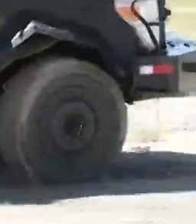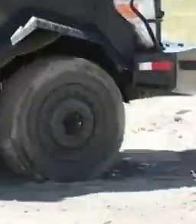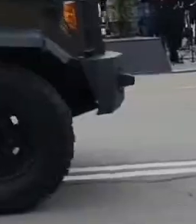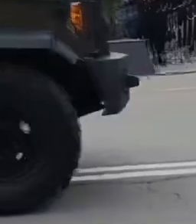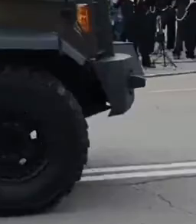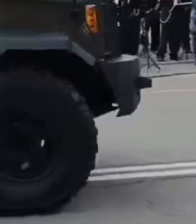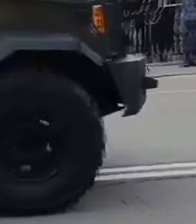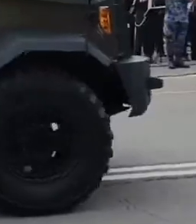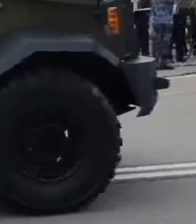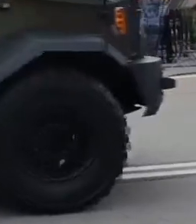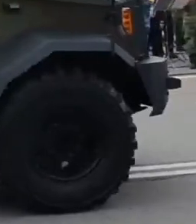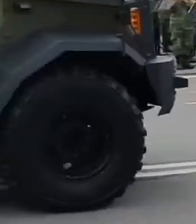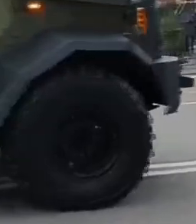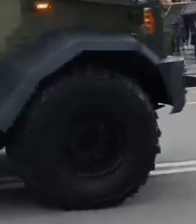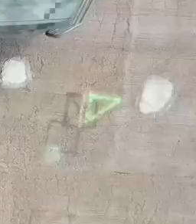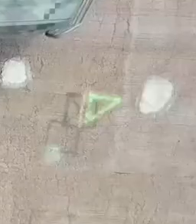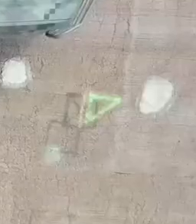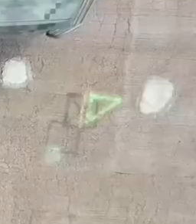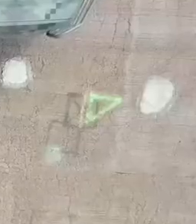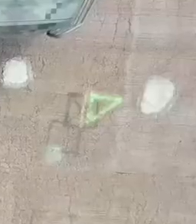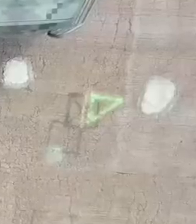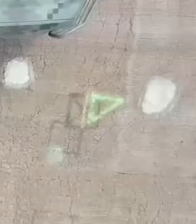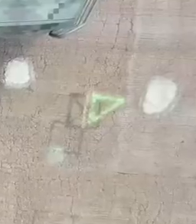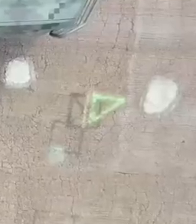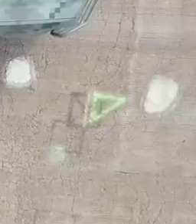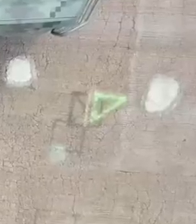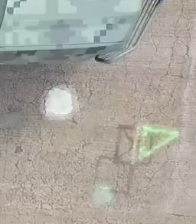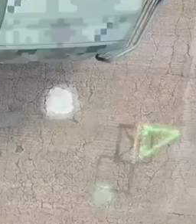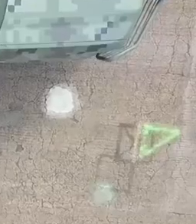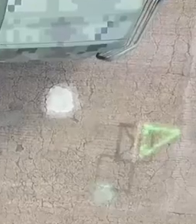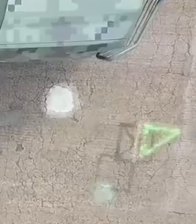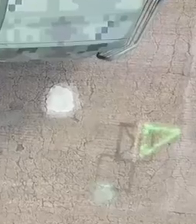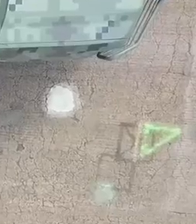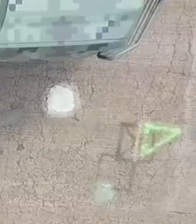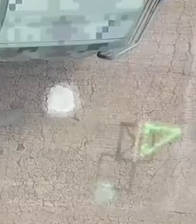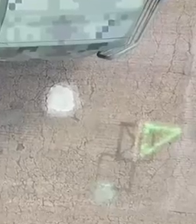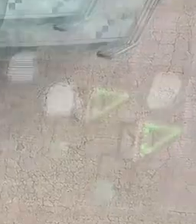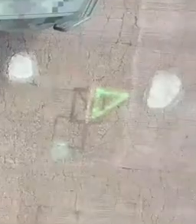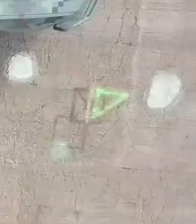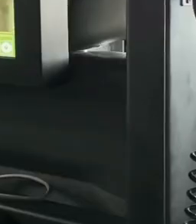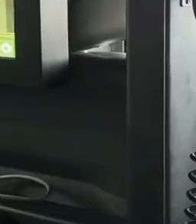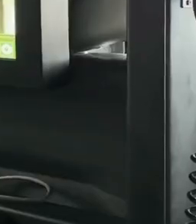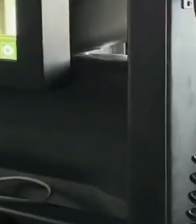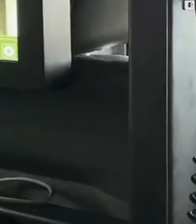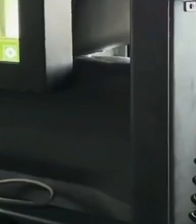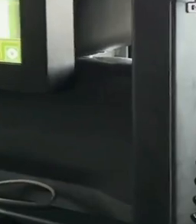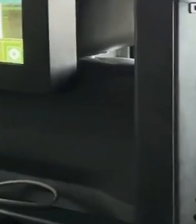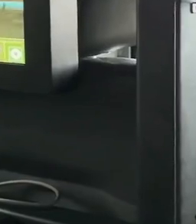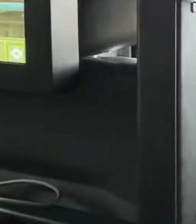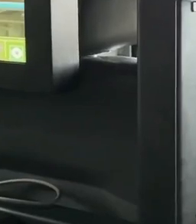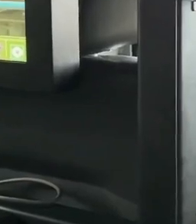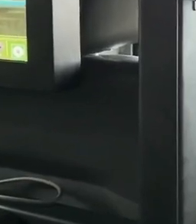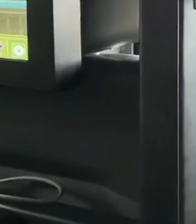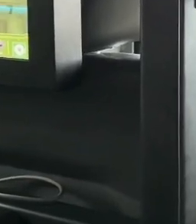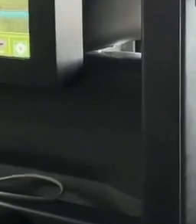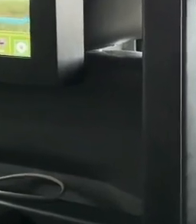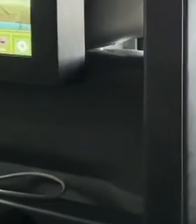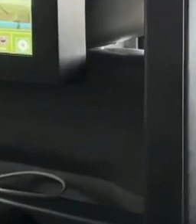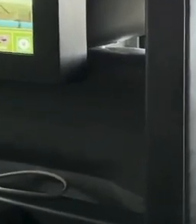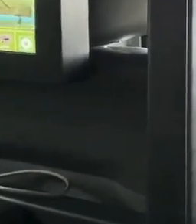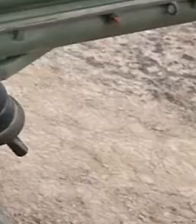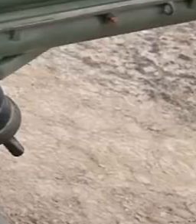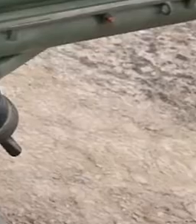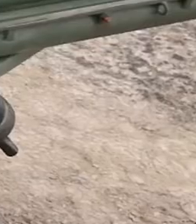DN-11 y QITAN, una torreta giratoria 360 grados, un sistema de posicionamiento